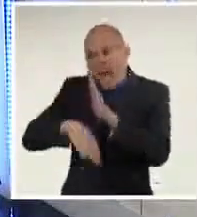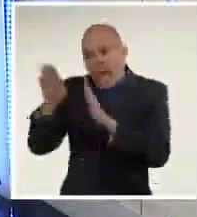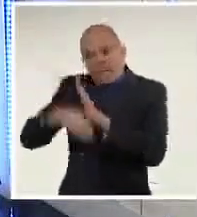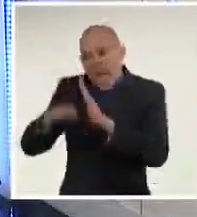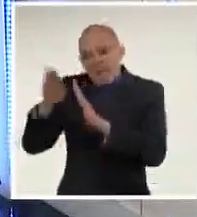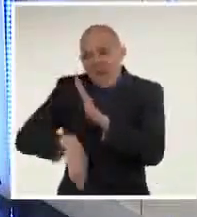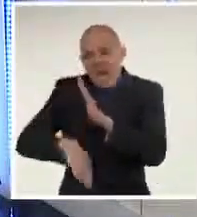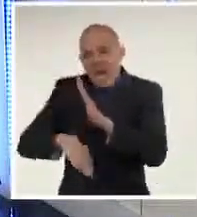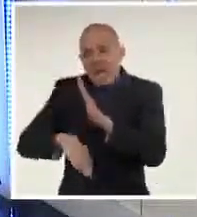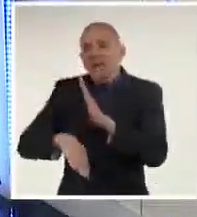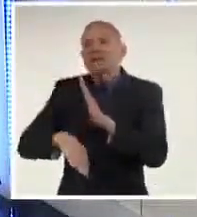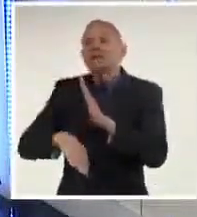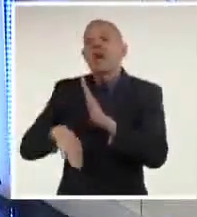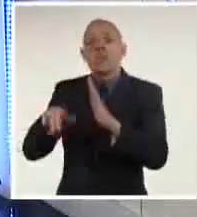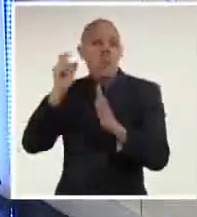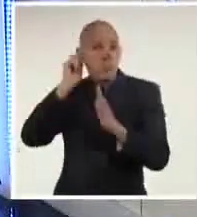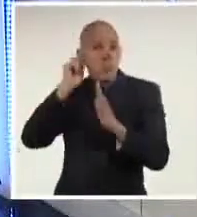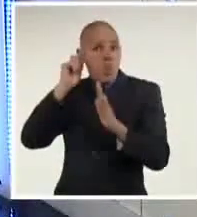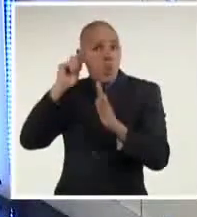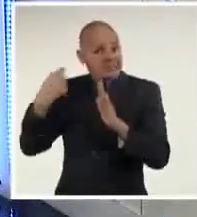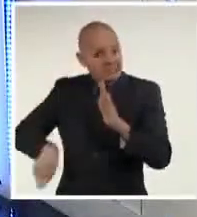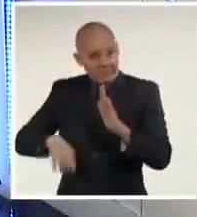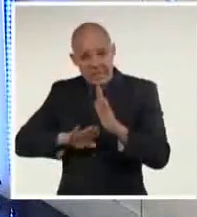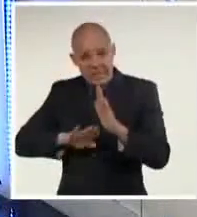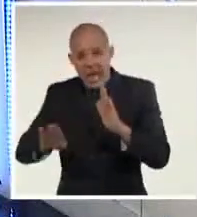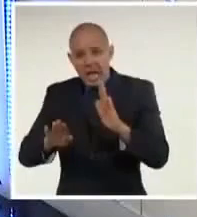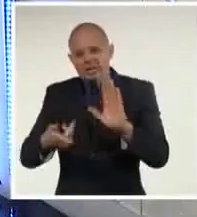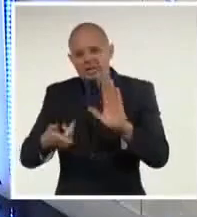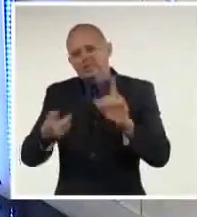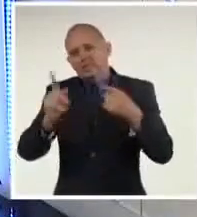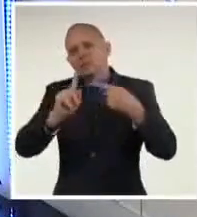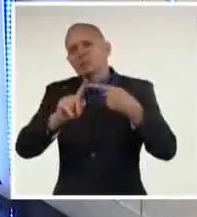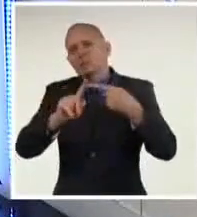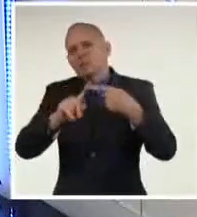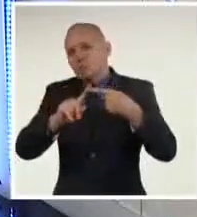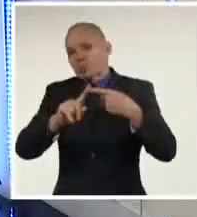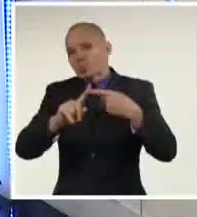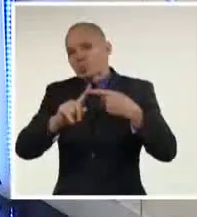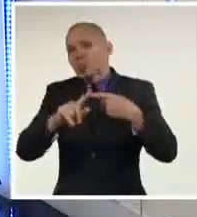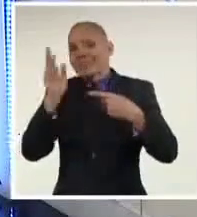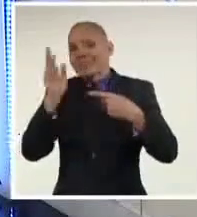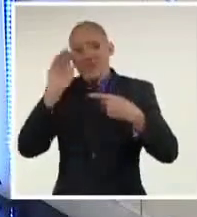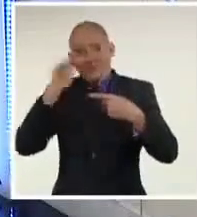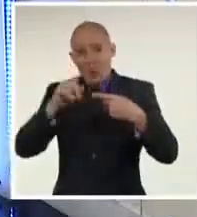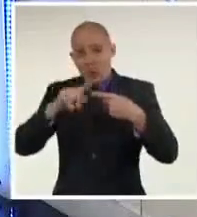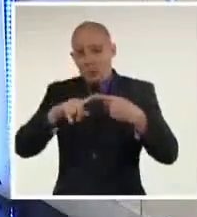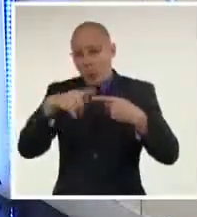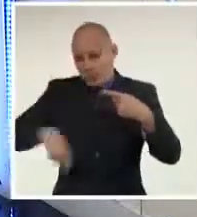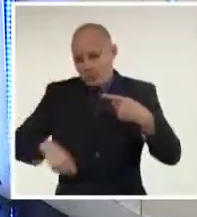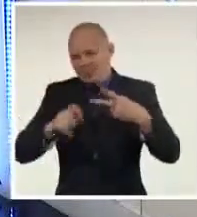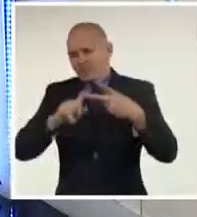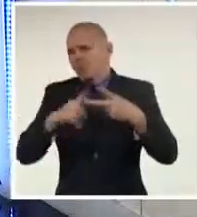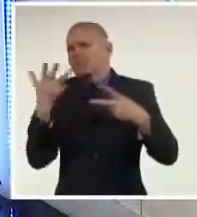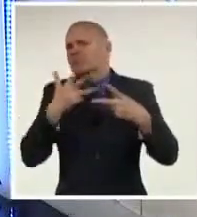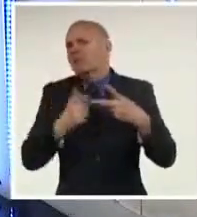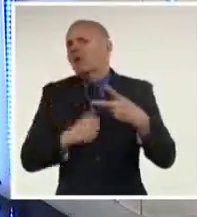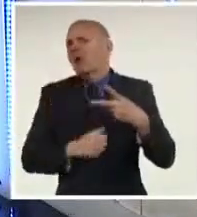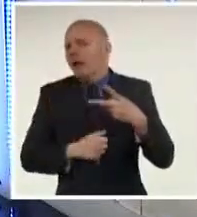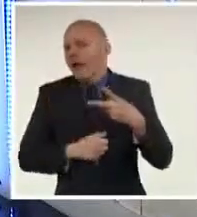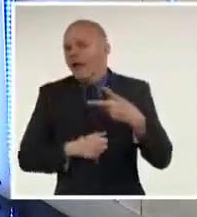del Congreso, un general retirado, odiado en Perú, porque en los 80, Fuerzas Armadas bajo su mando, oiga usted bien,